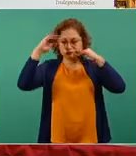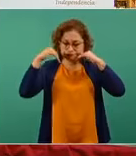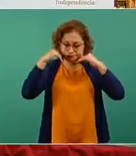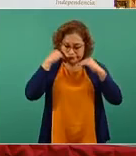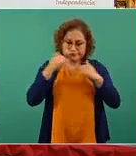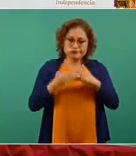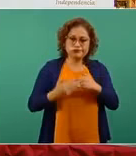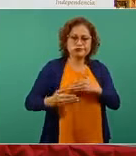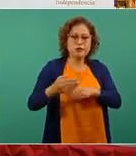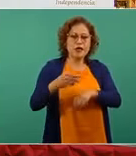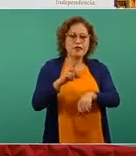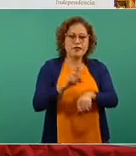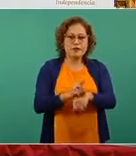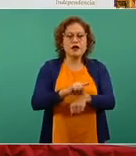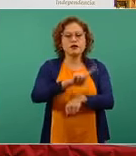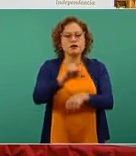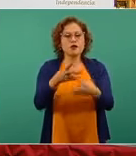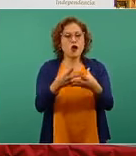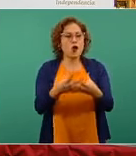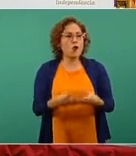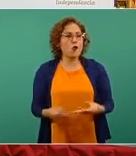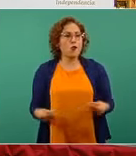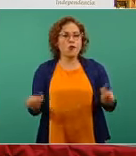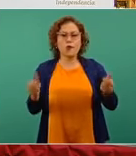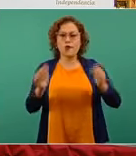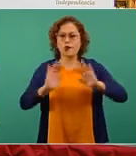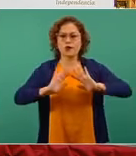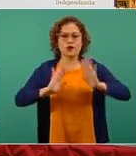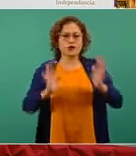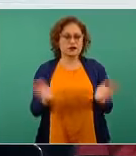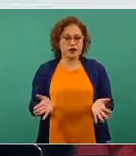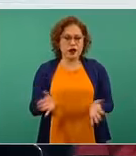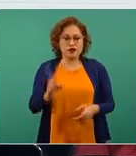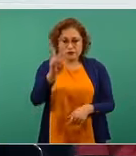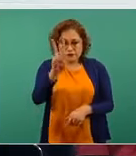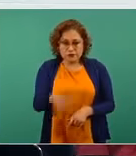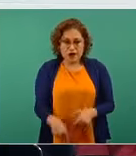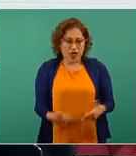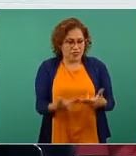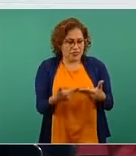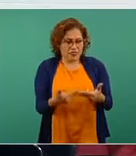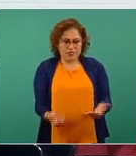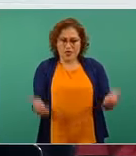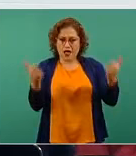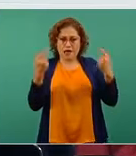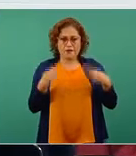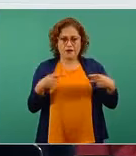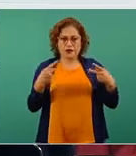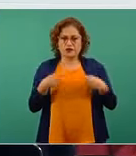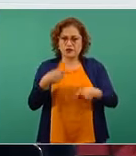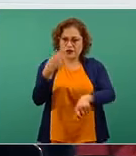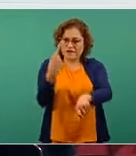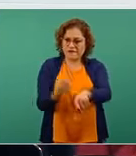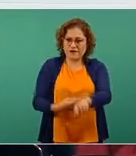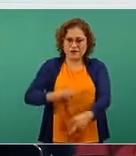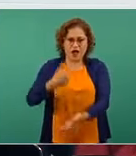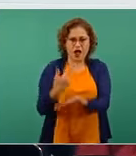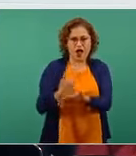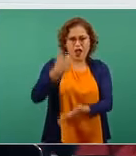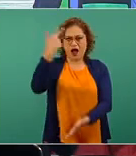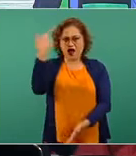y se resuelve espontáneamente. Ninguna persona ha tenido un daño de consideración que sea permanente. La siguiente.